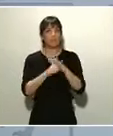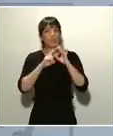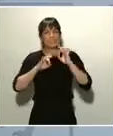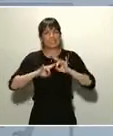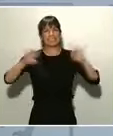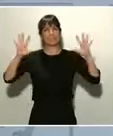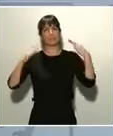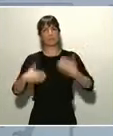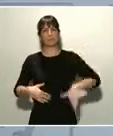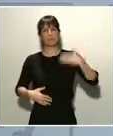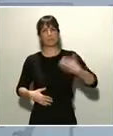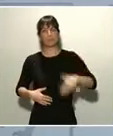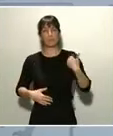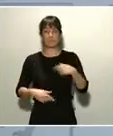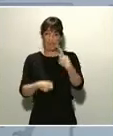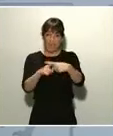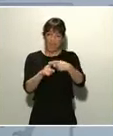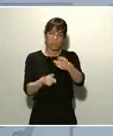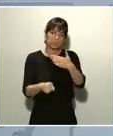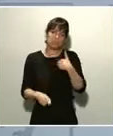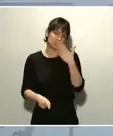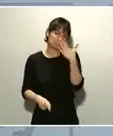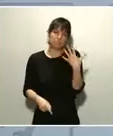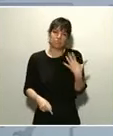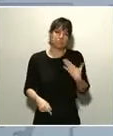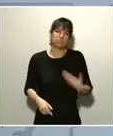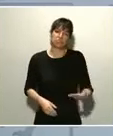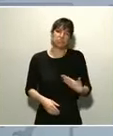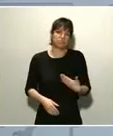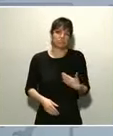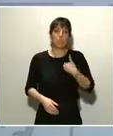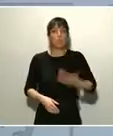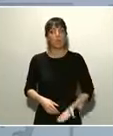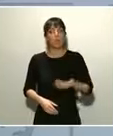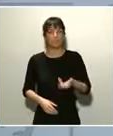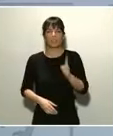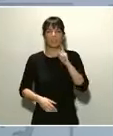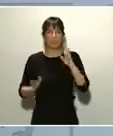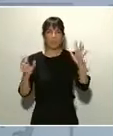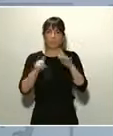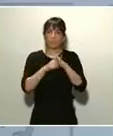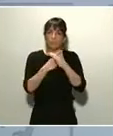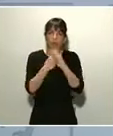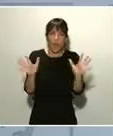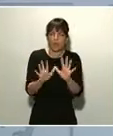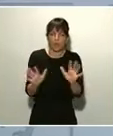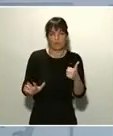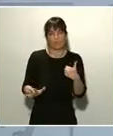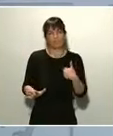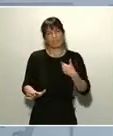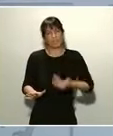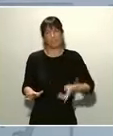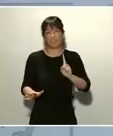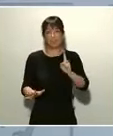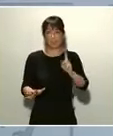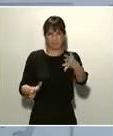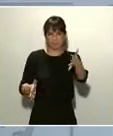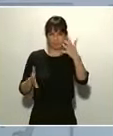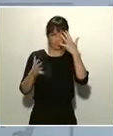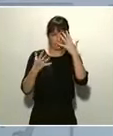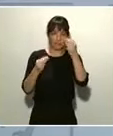cosas me parecen absolutamente menores en el momento tan dramático que vivimos. Para que se hagan una idea, la Comunidad de Madrid nos pidió